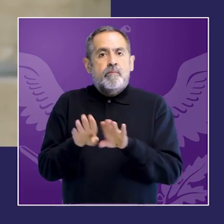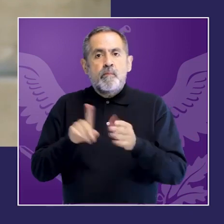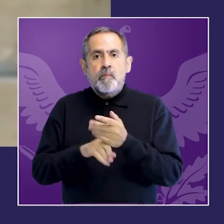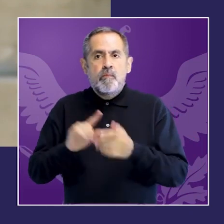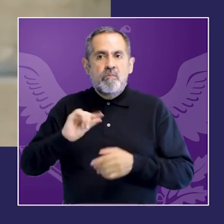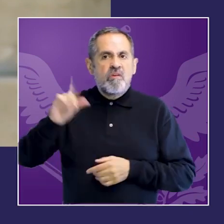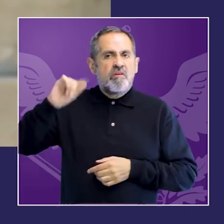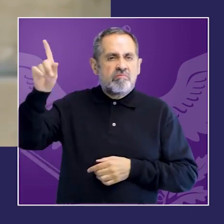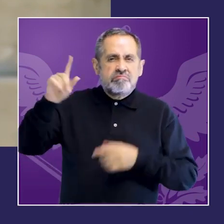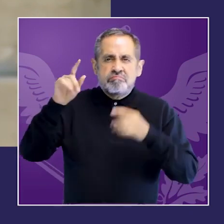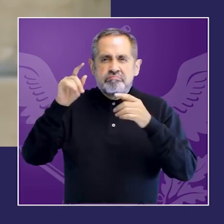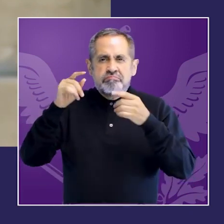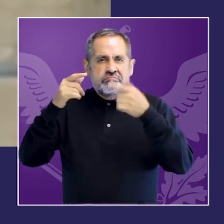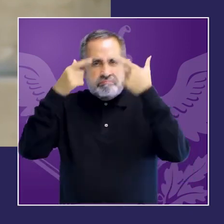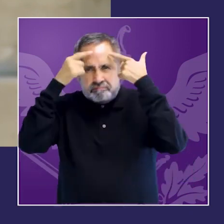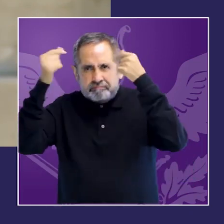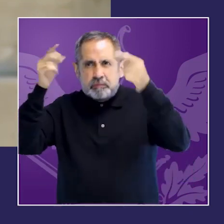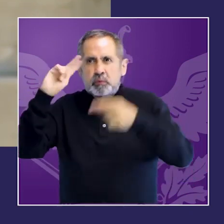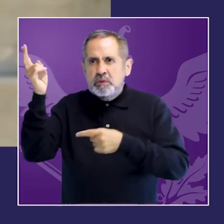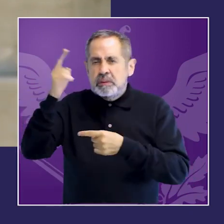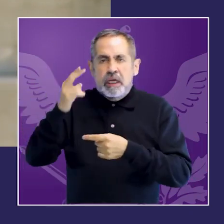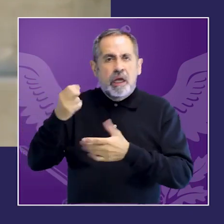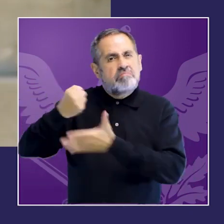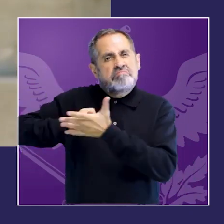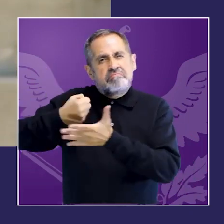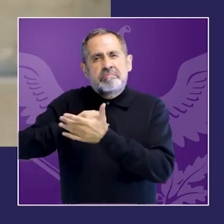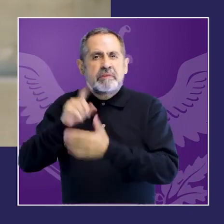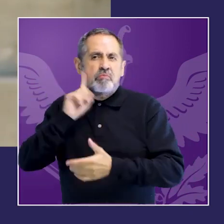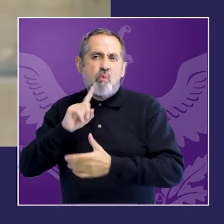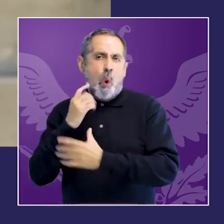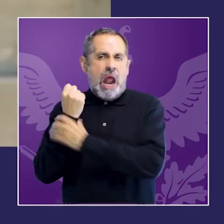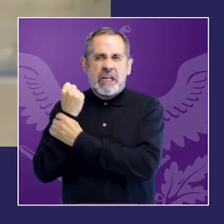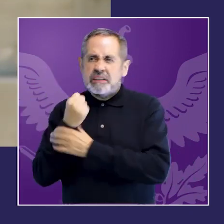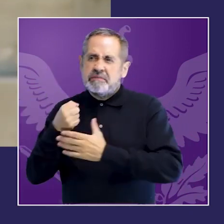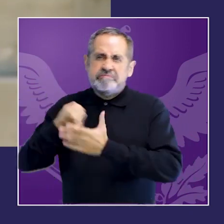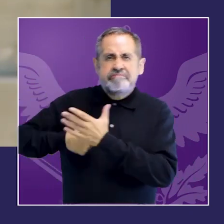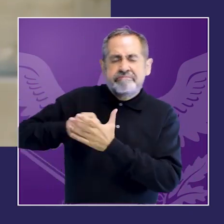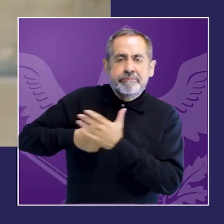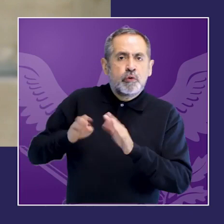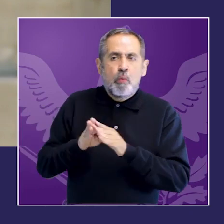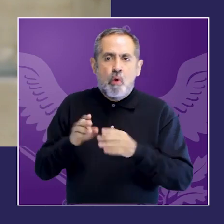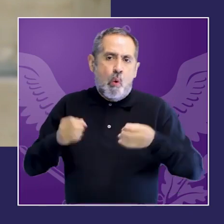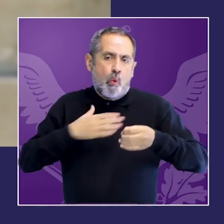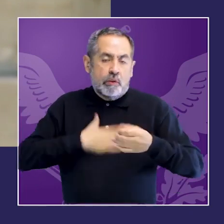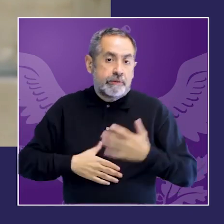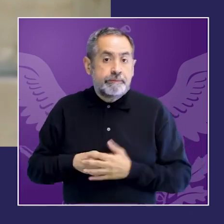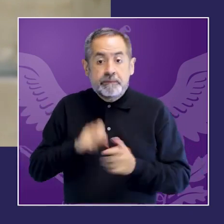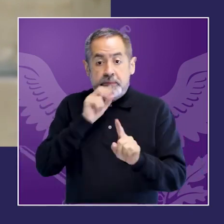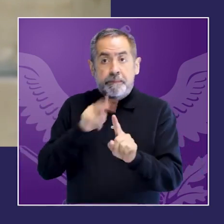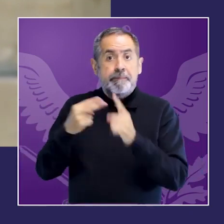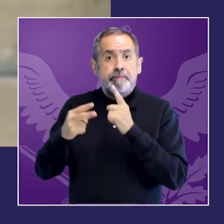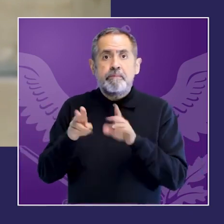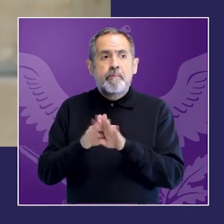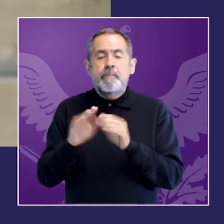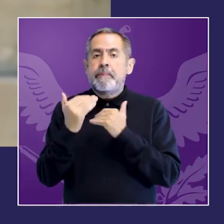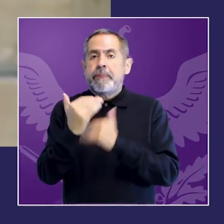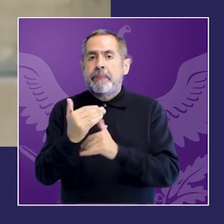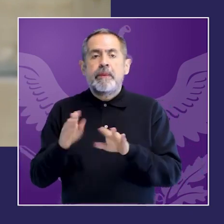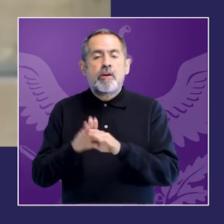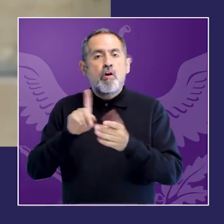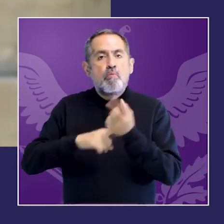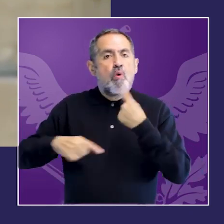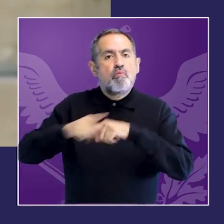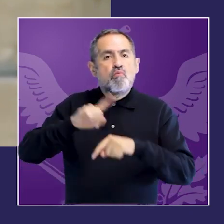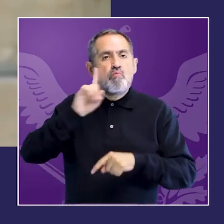dado que se trata de un tipo penal plurioofensivo es central analizar la manera contextualizada de los hechos